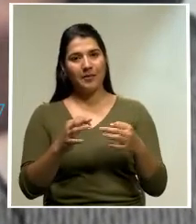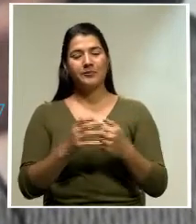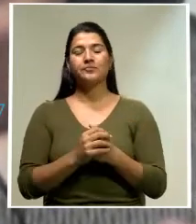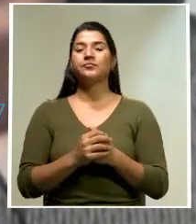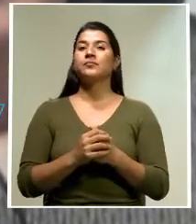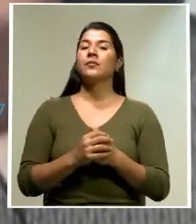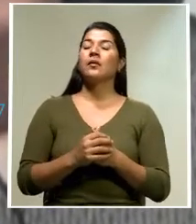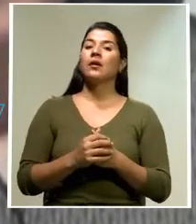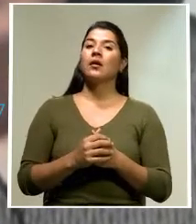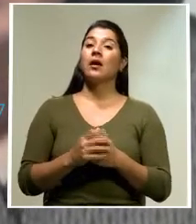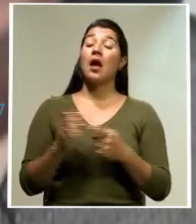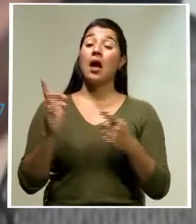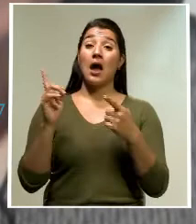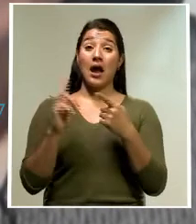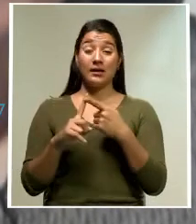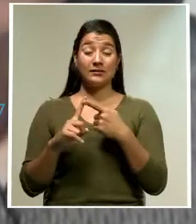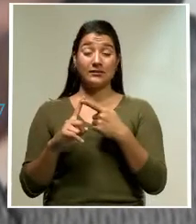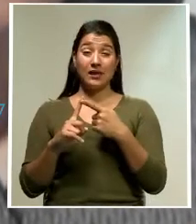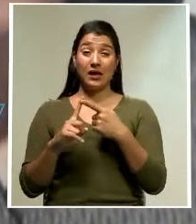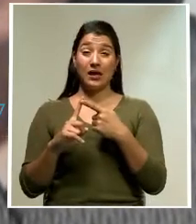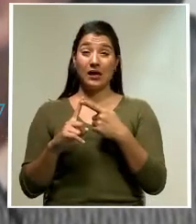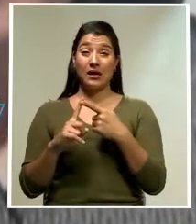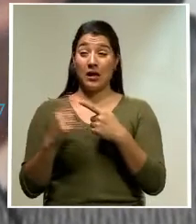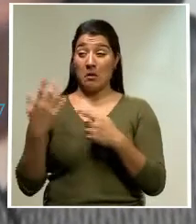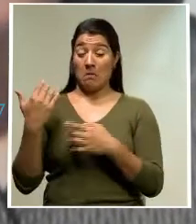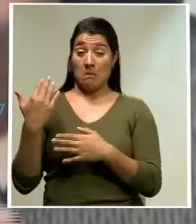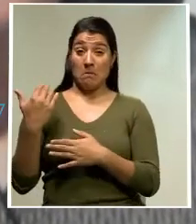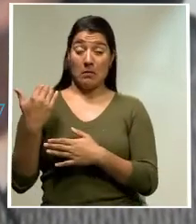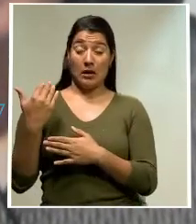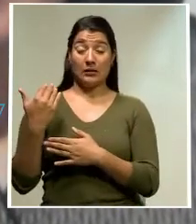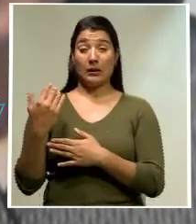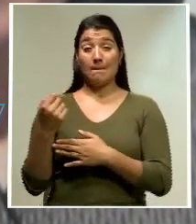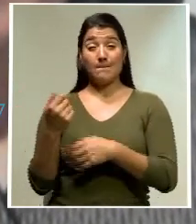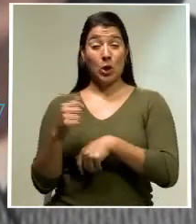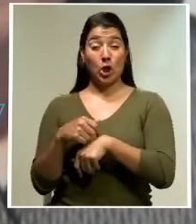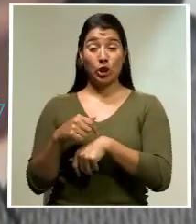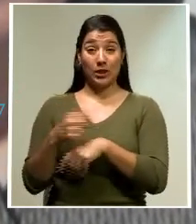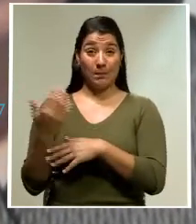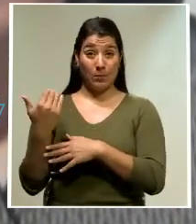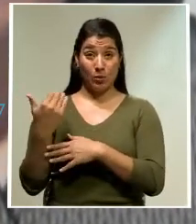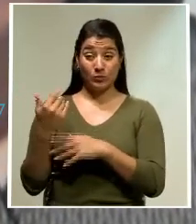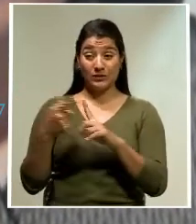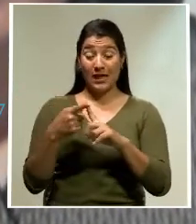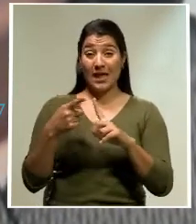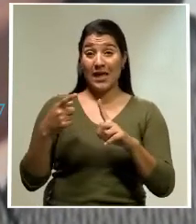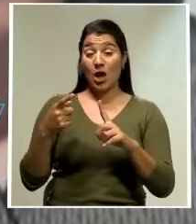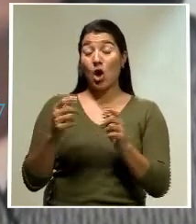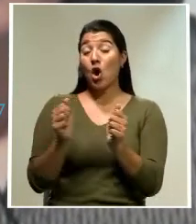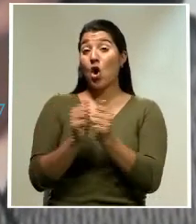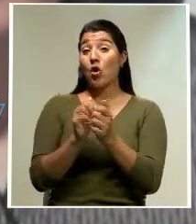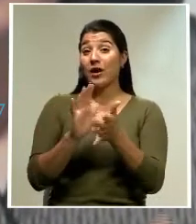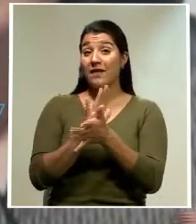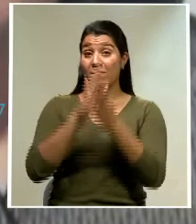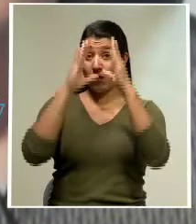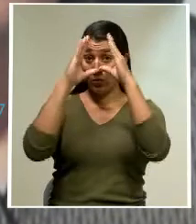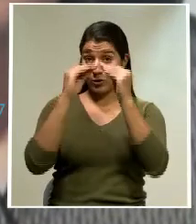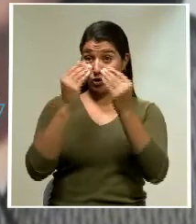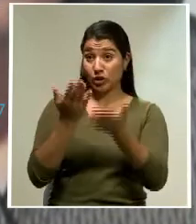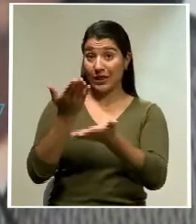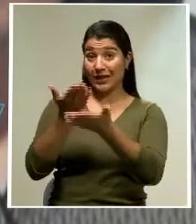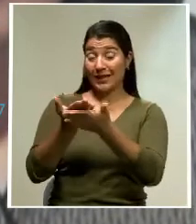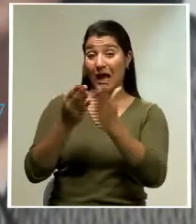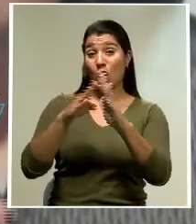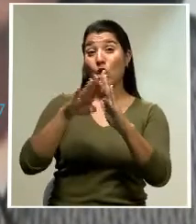Es hasta, digamos, épocas recientes, ¿verdad?, que a partir de los informes de la Contraloría General se